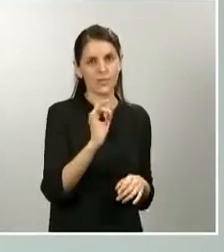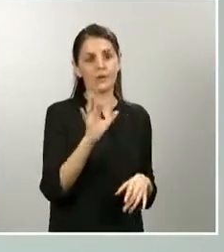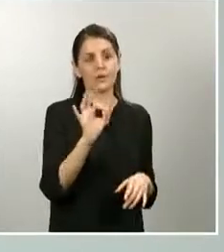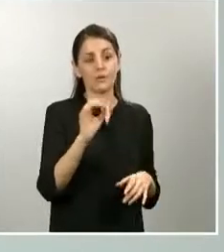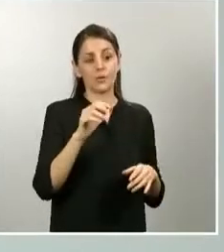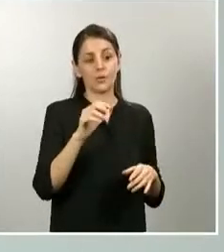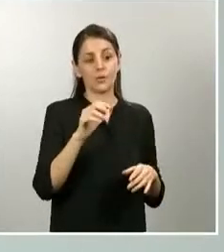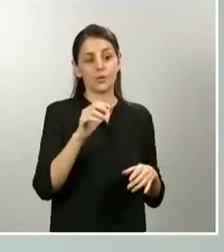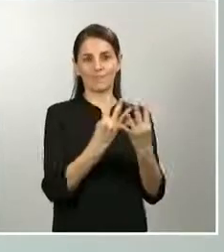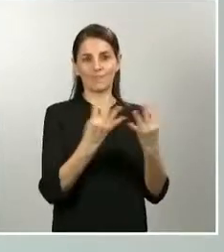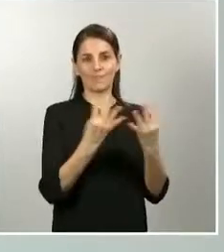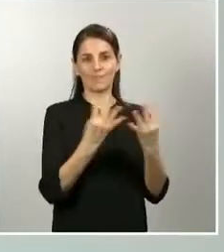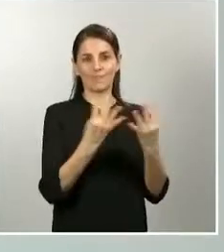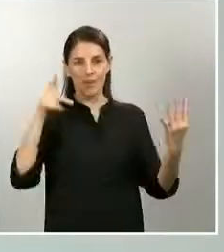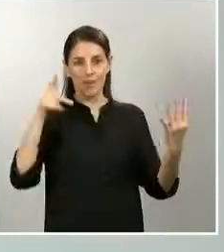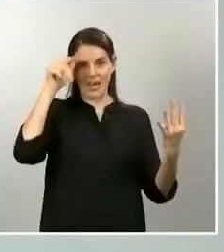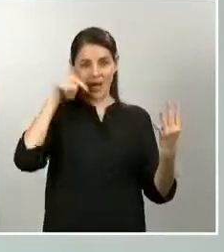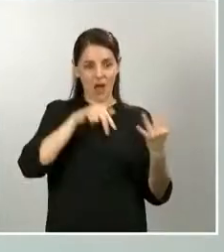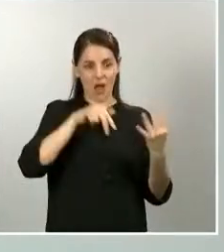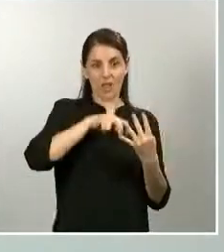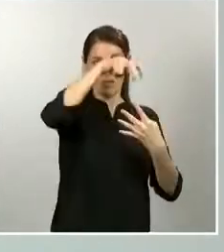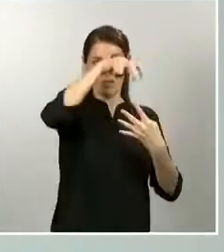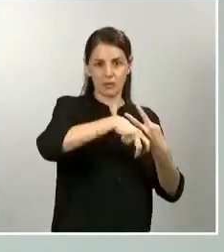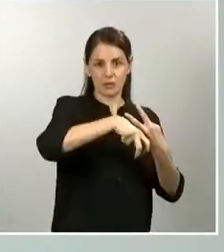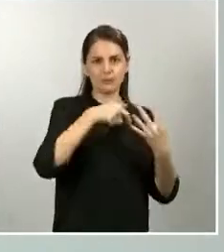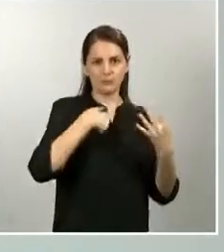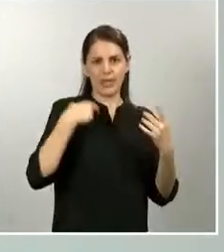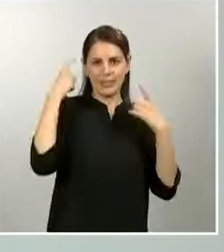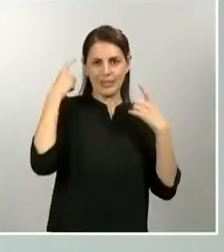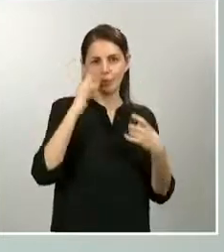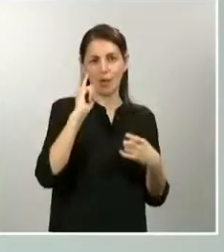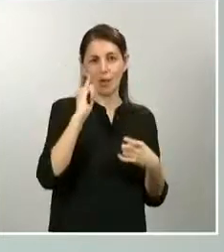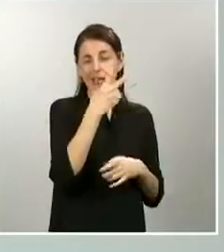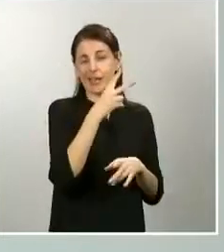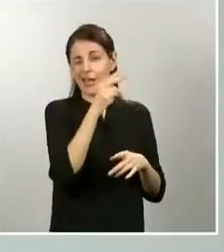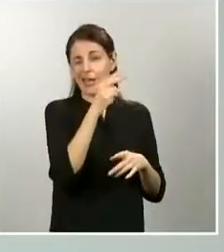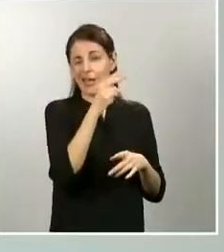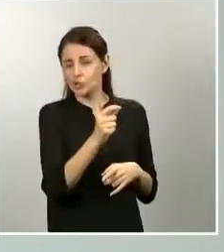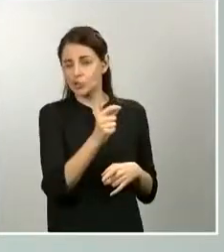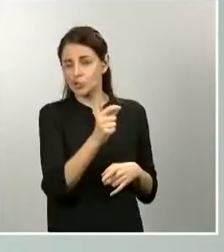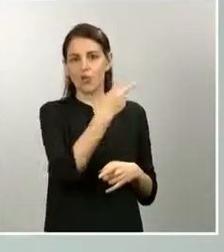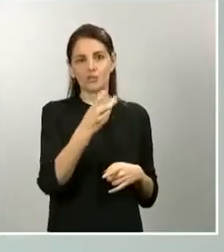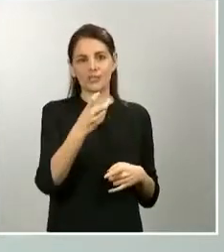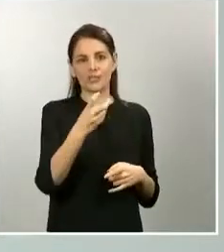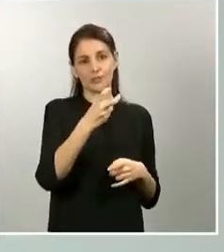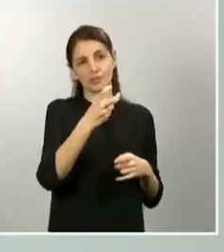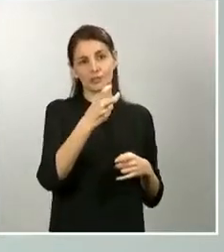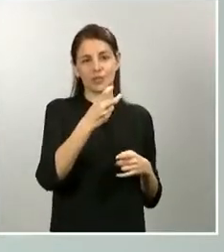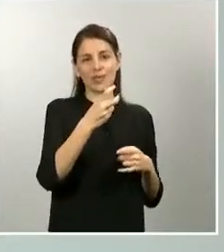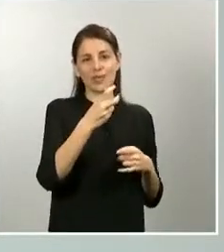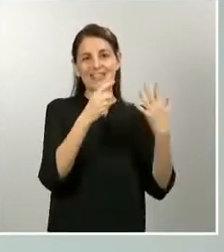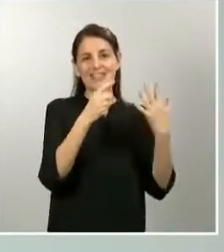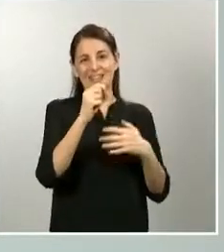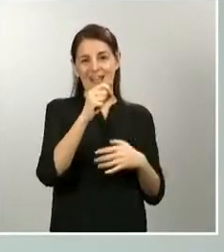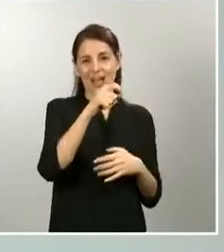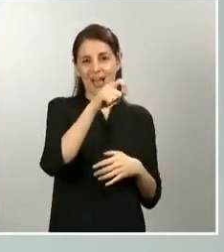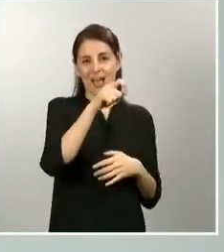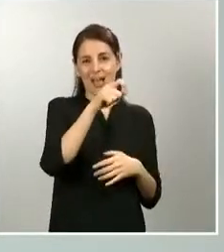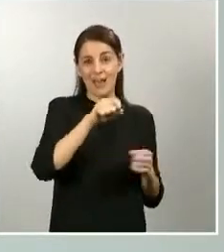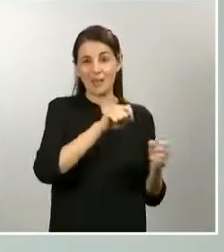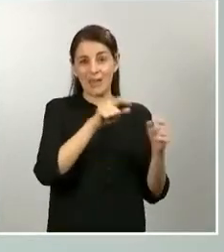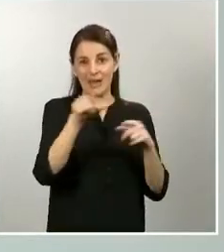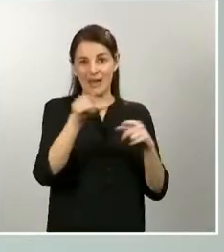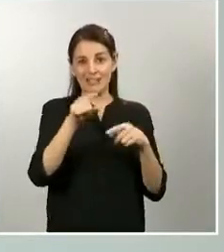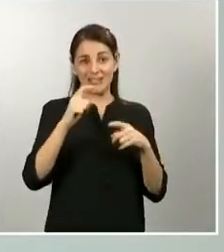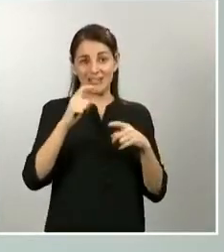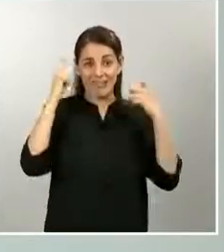esta madrugada. Unos 260 inmigrantes han intentado acceder al territorio español y solamente